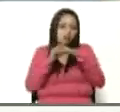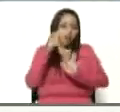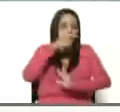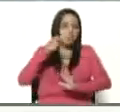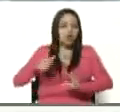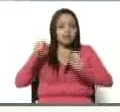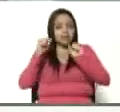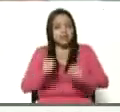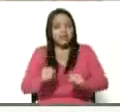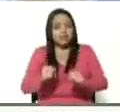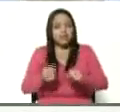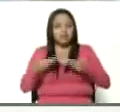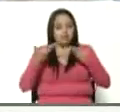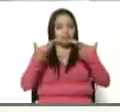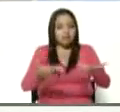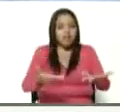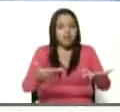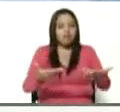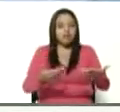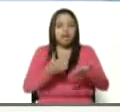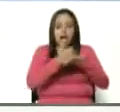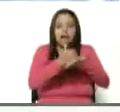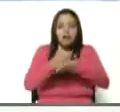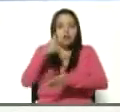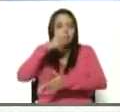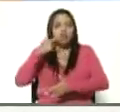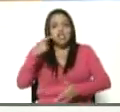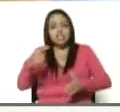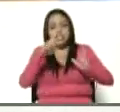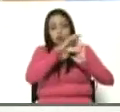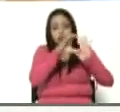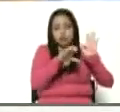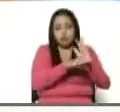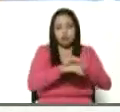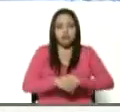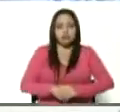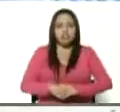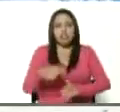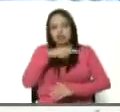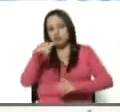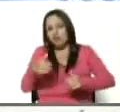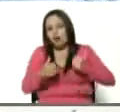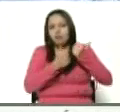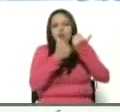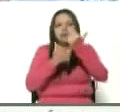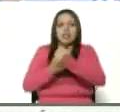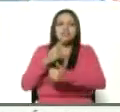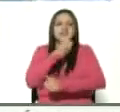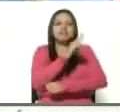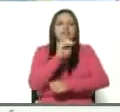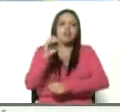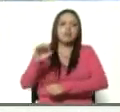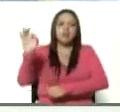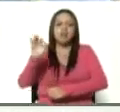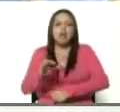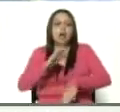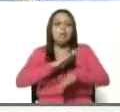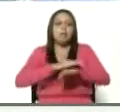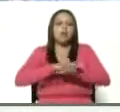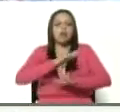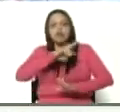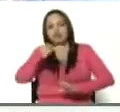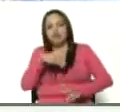siga garantizando los beneficios del pueblo como lo manda nuestra Constitución. Que nosotros le vamos a apoyar al 100%, presidente, porque solo en